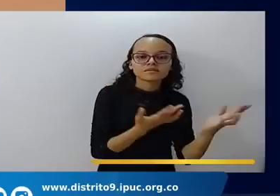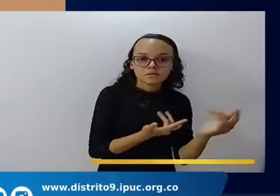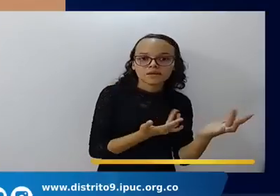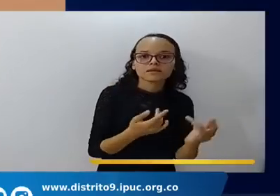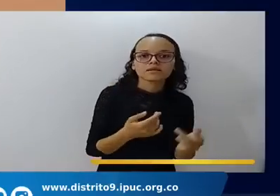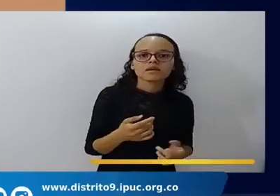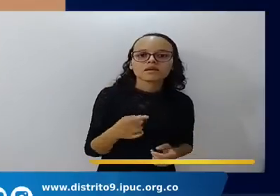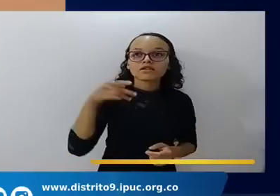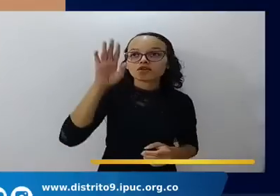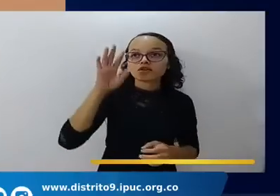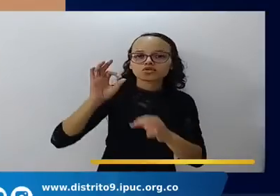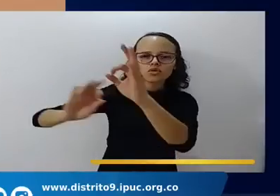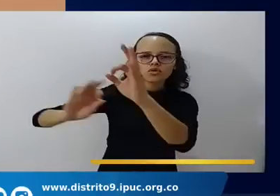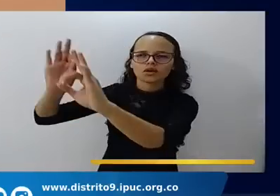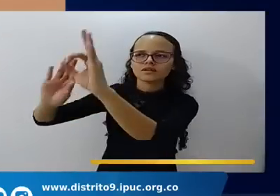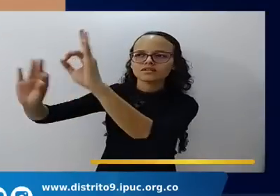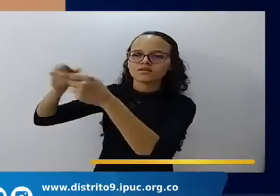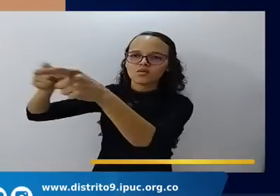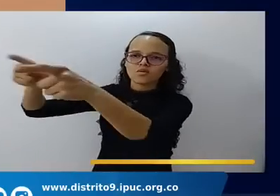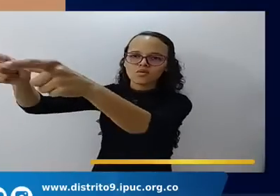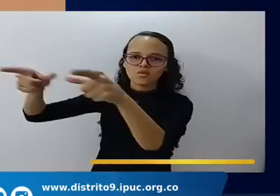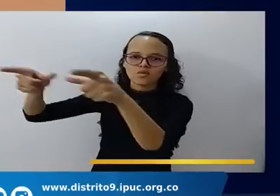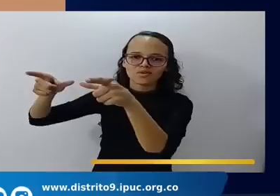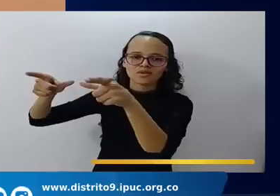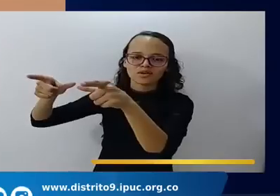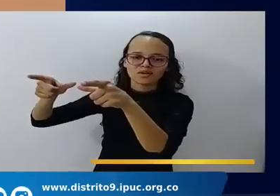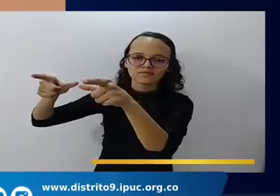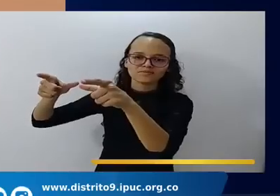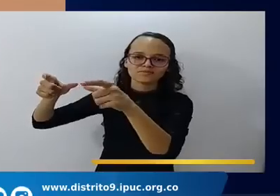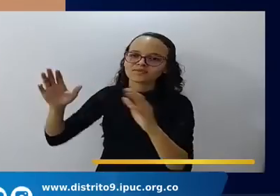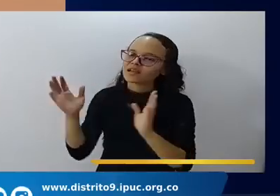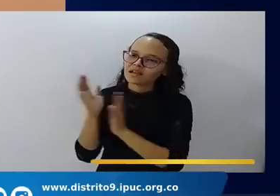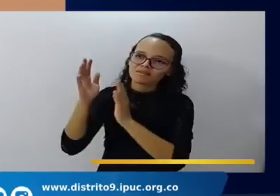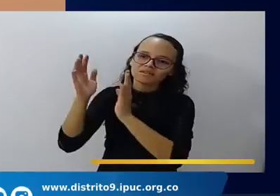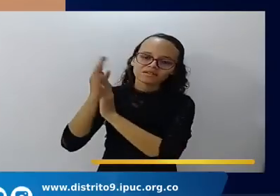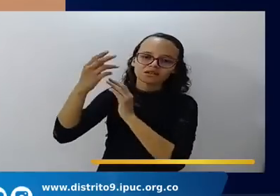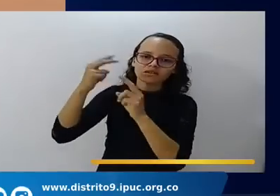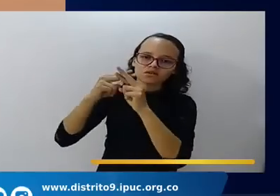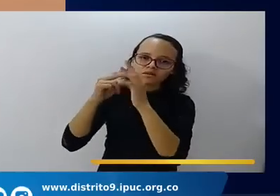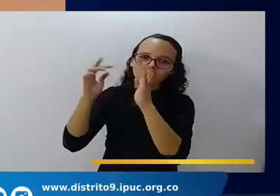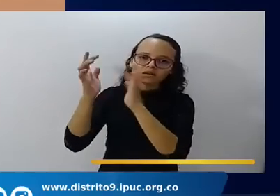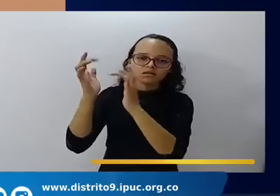una alabanza al nombre del señor Jesús